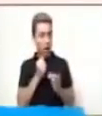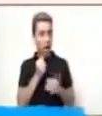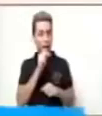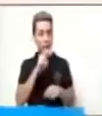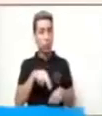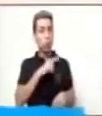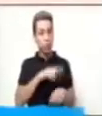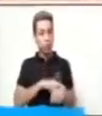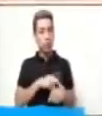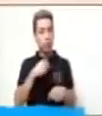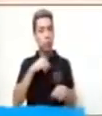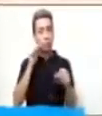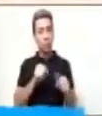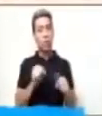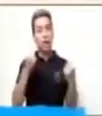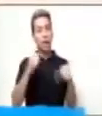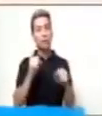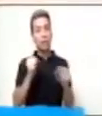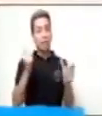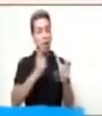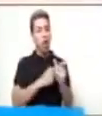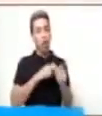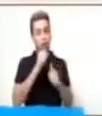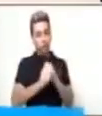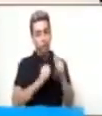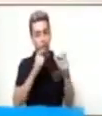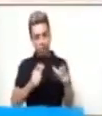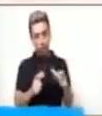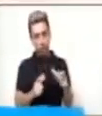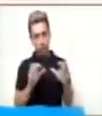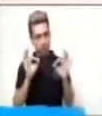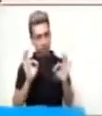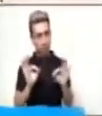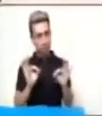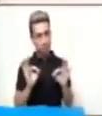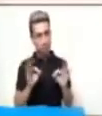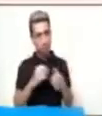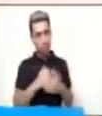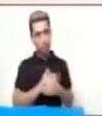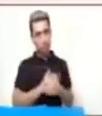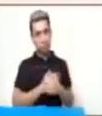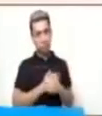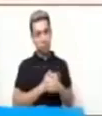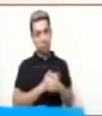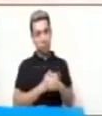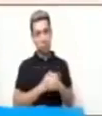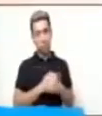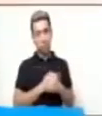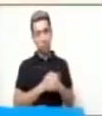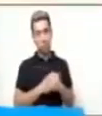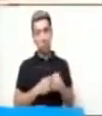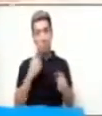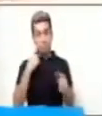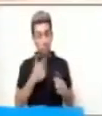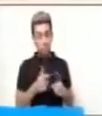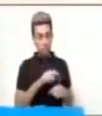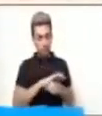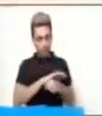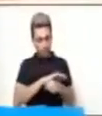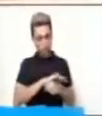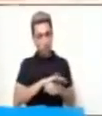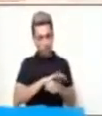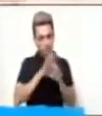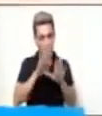realizar con las frutas. Muy bien. Observemos detenidamente y ahora